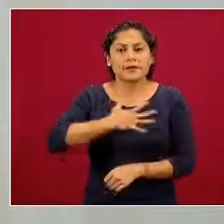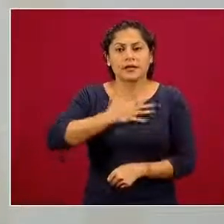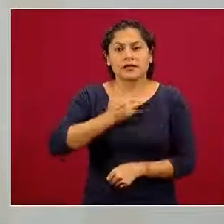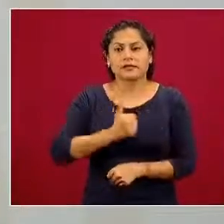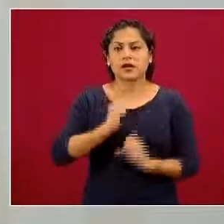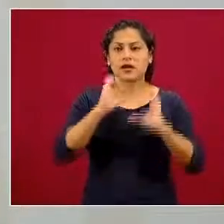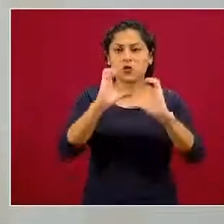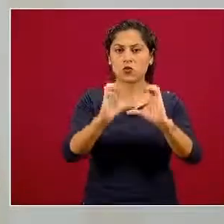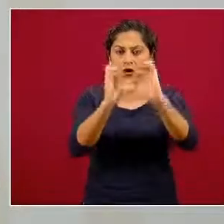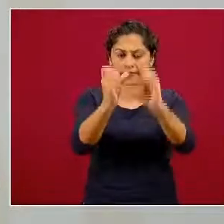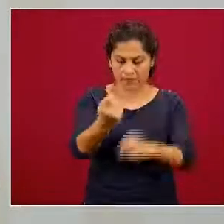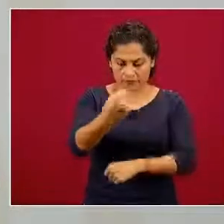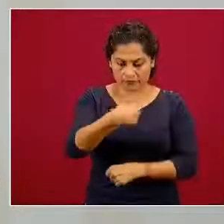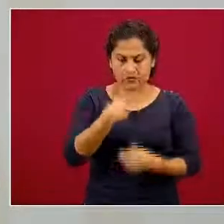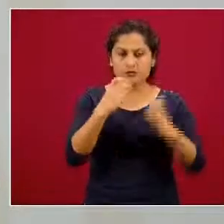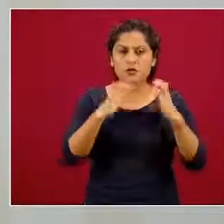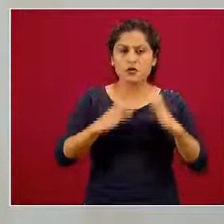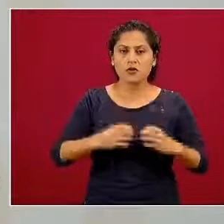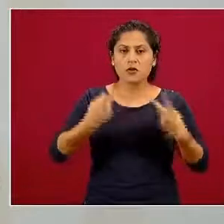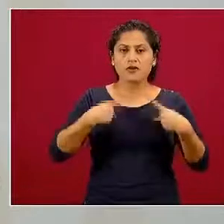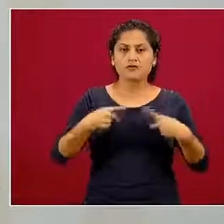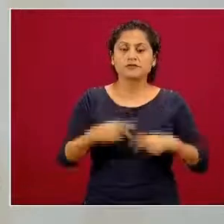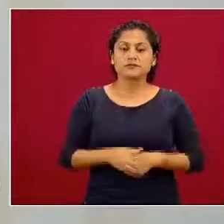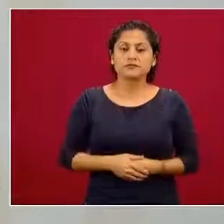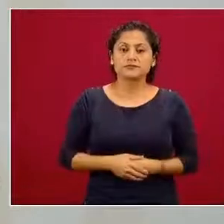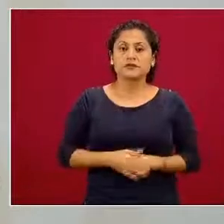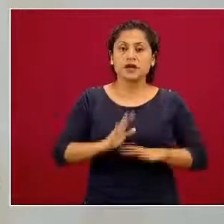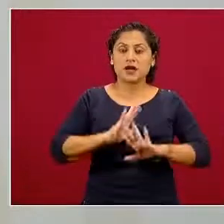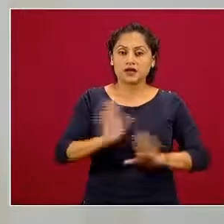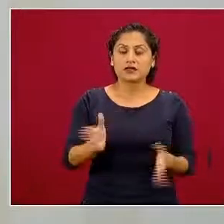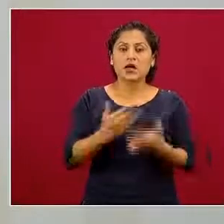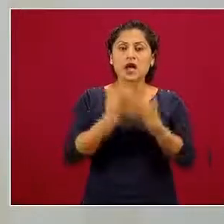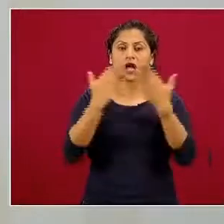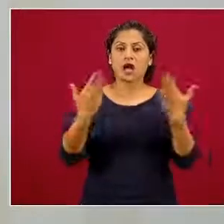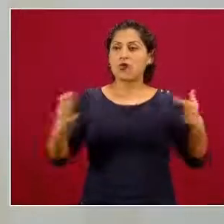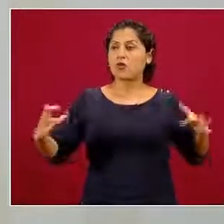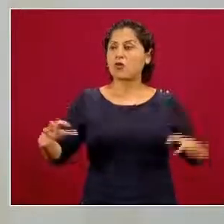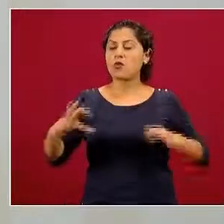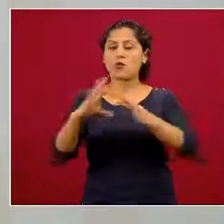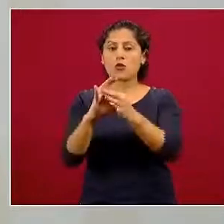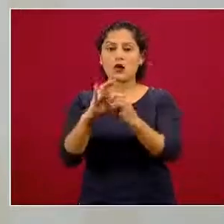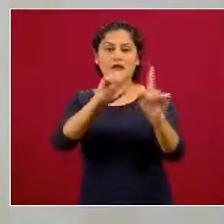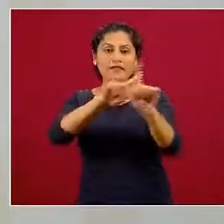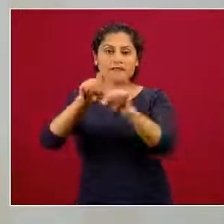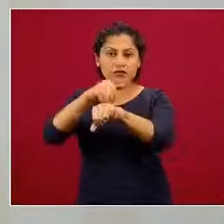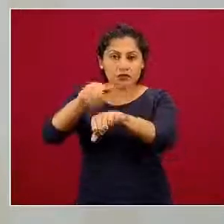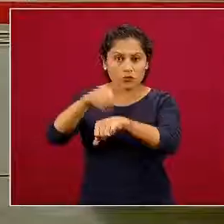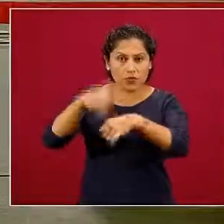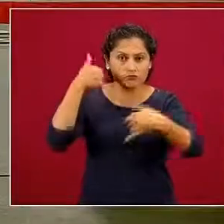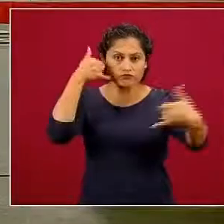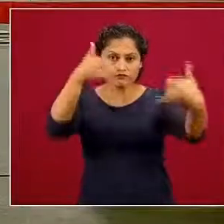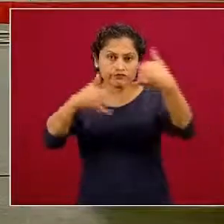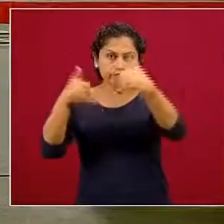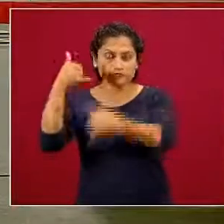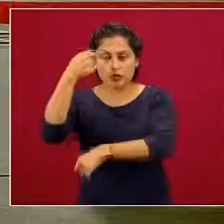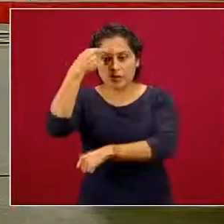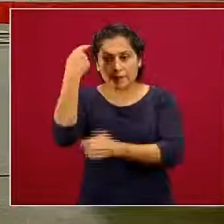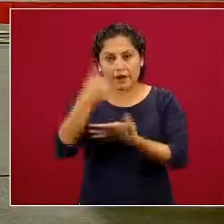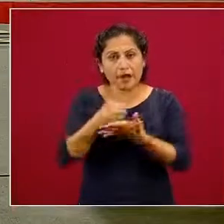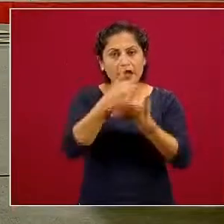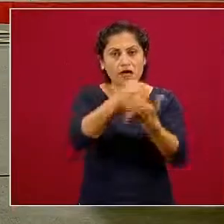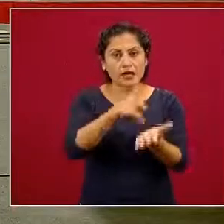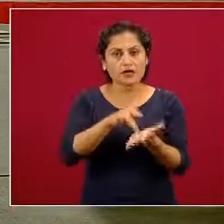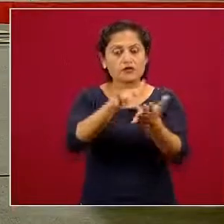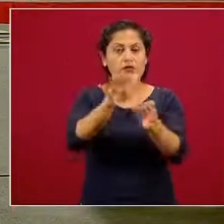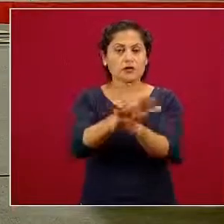Se han conjuntado una serie de líneas telefónicas de apoyo emocional y de ayuda, tales como